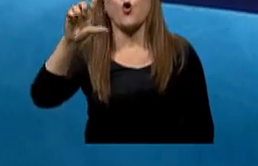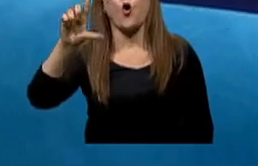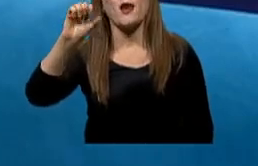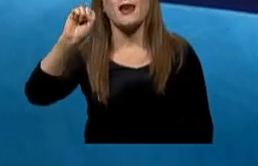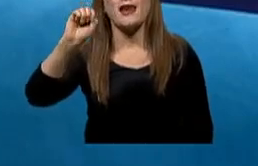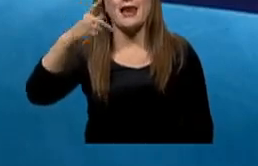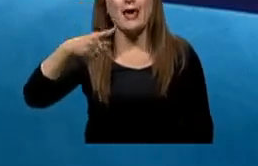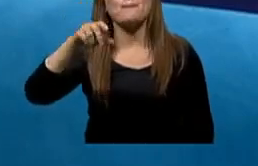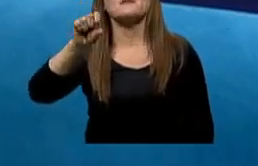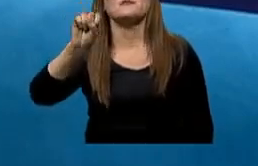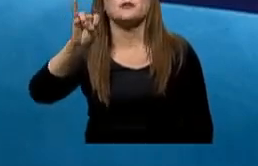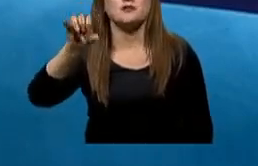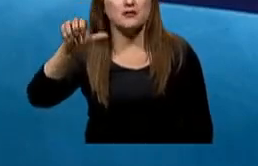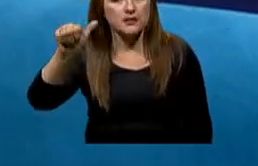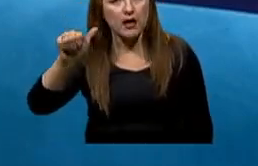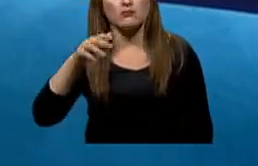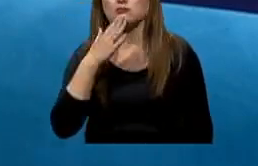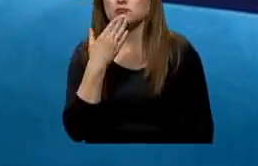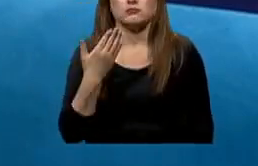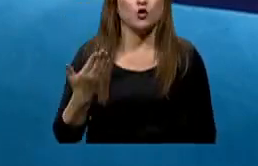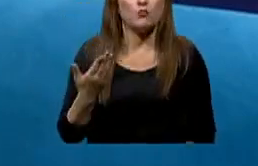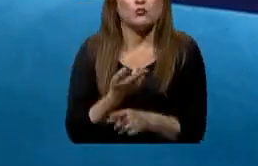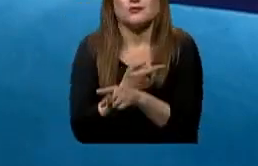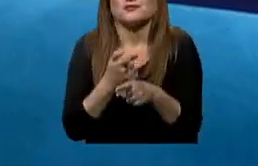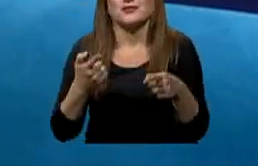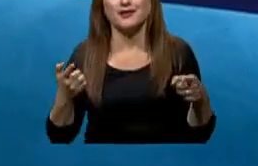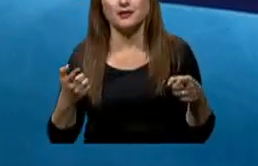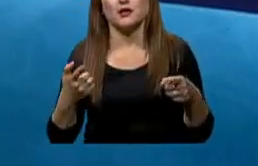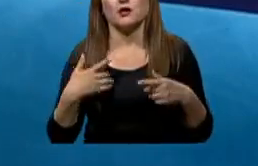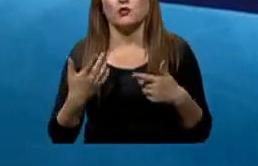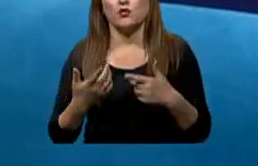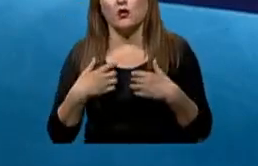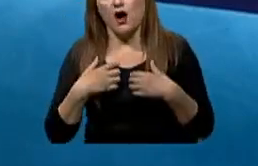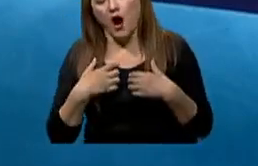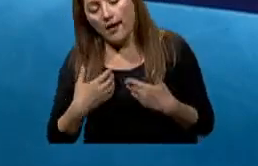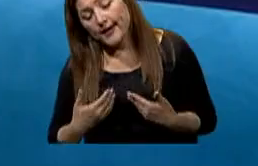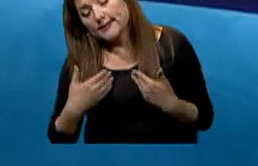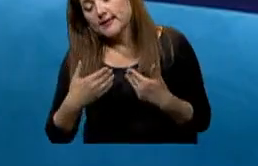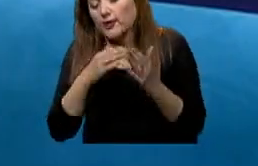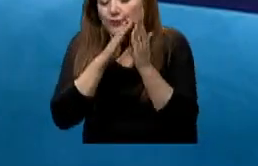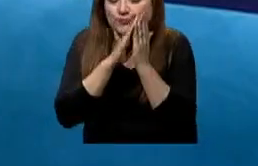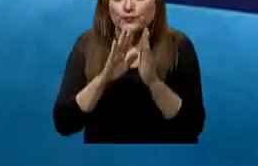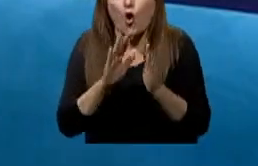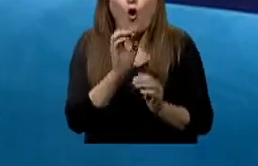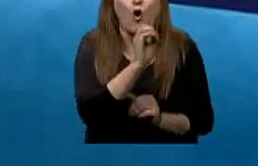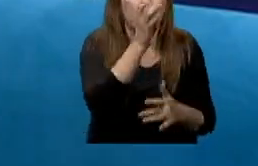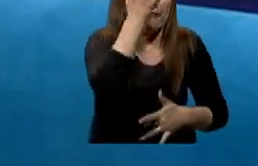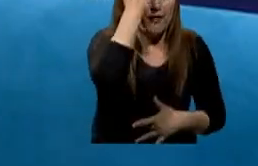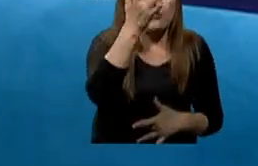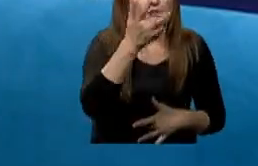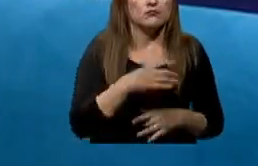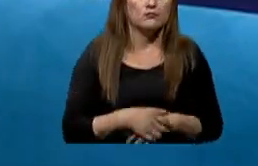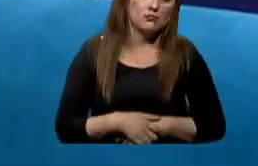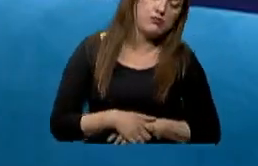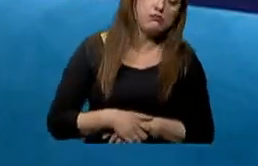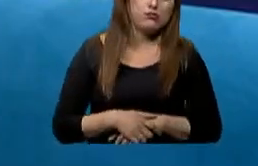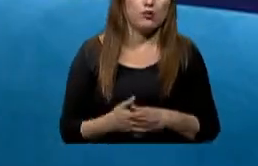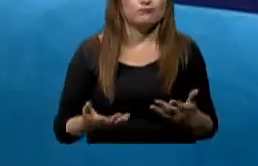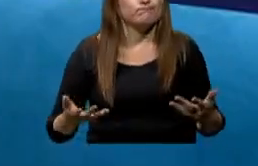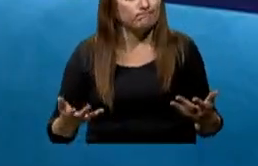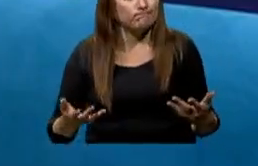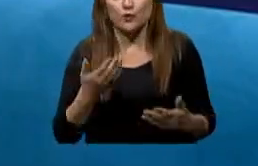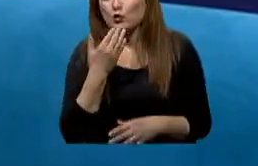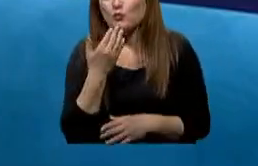Es que hay varios tipos, lo que hay que descartar es la causa de la somnolencia excesiva. Este tipo de trastornos como la